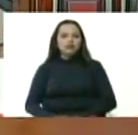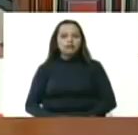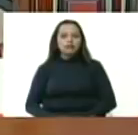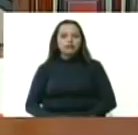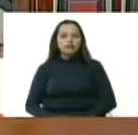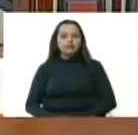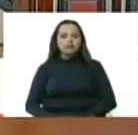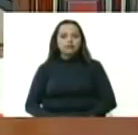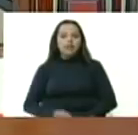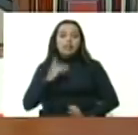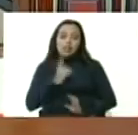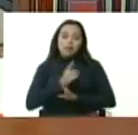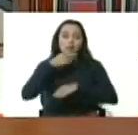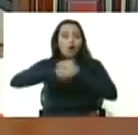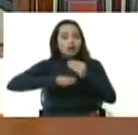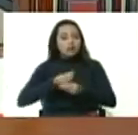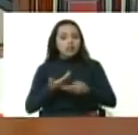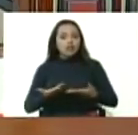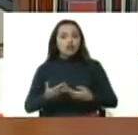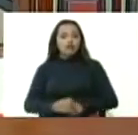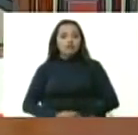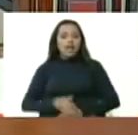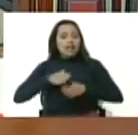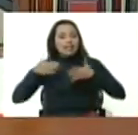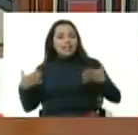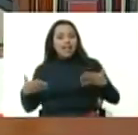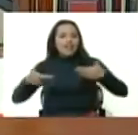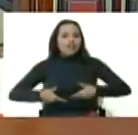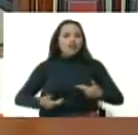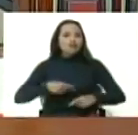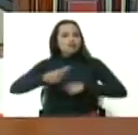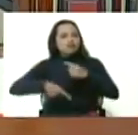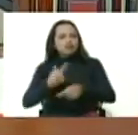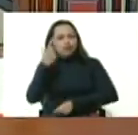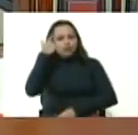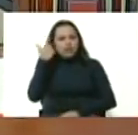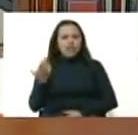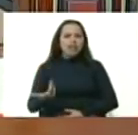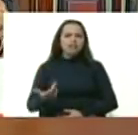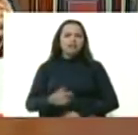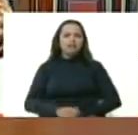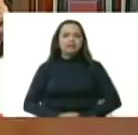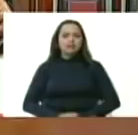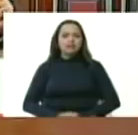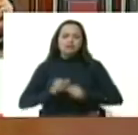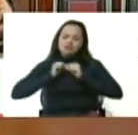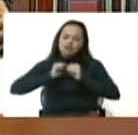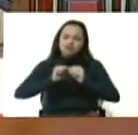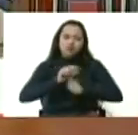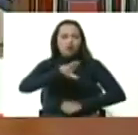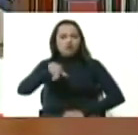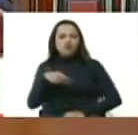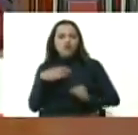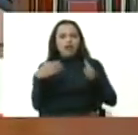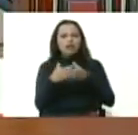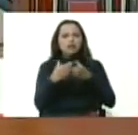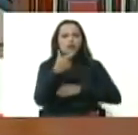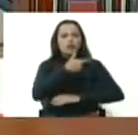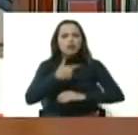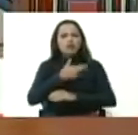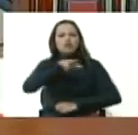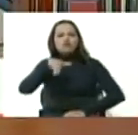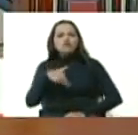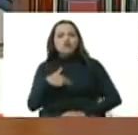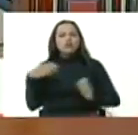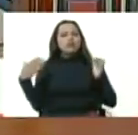tenemos que lograrlo gran esfuerzo diario permanente incansable nosotros mi equipo de gobierno nuestro equipo